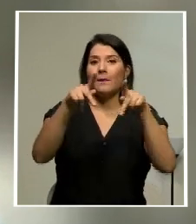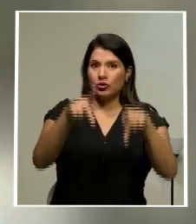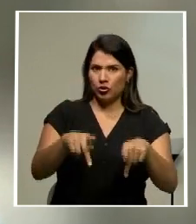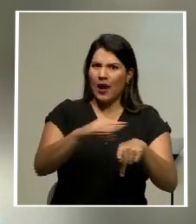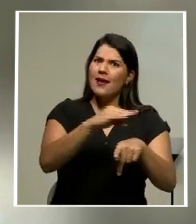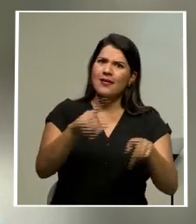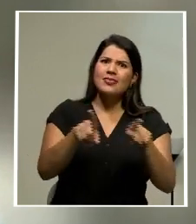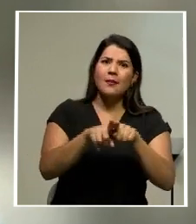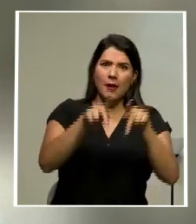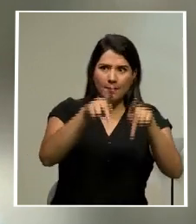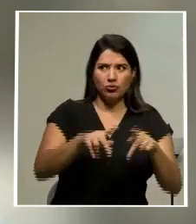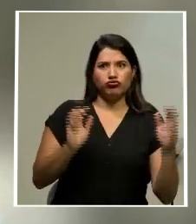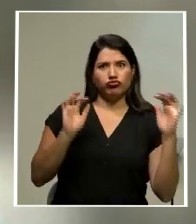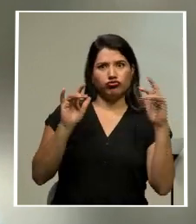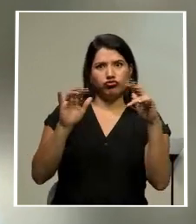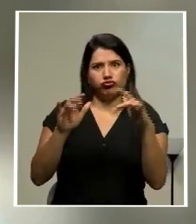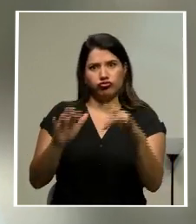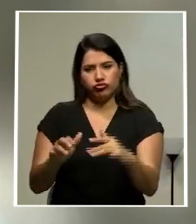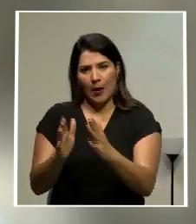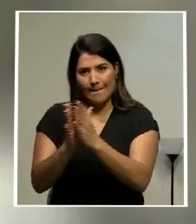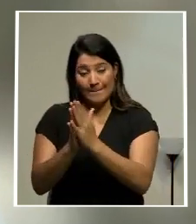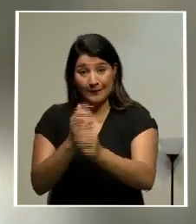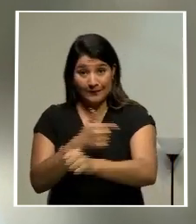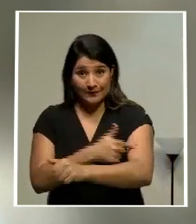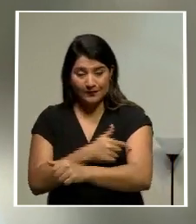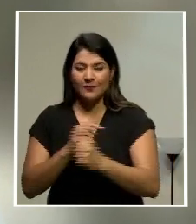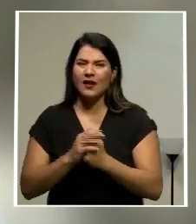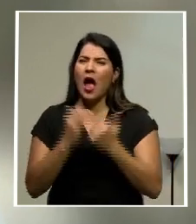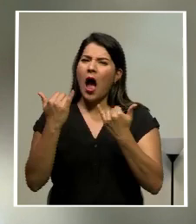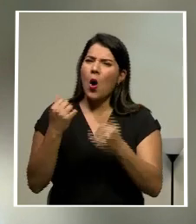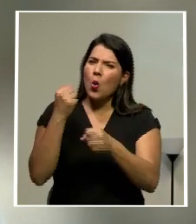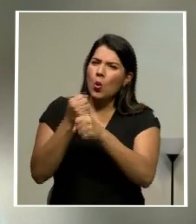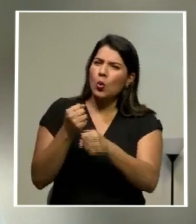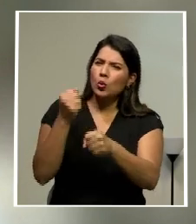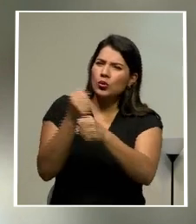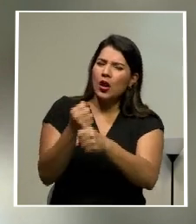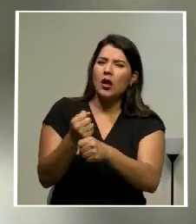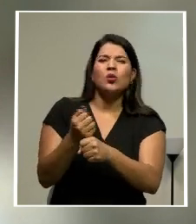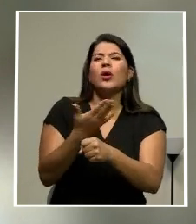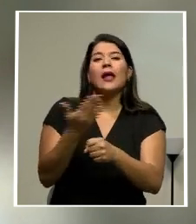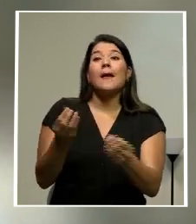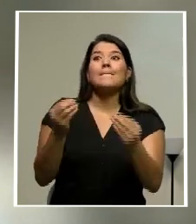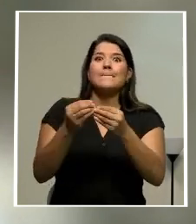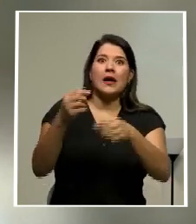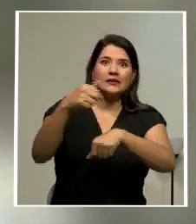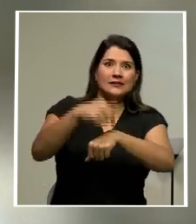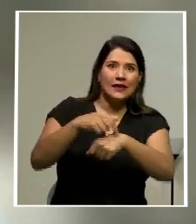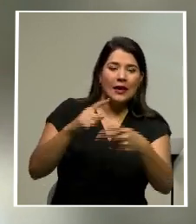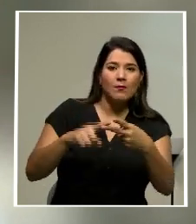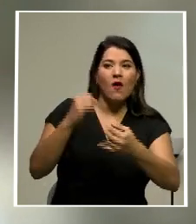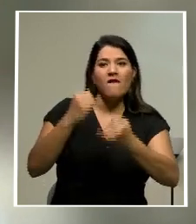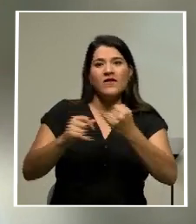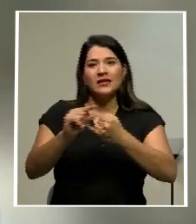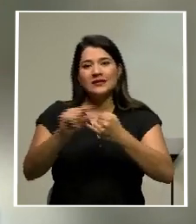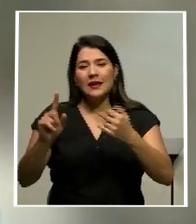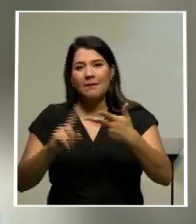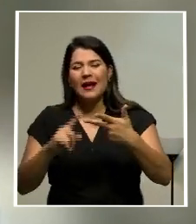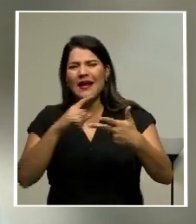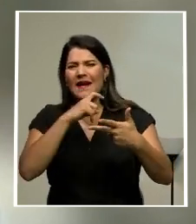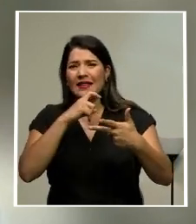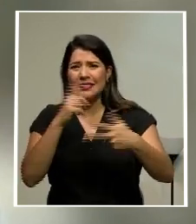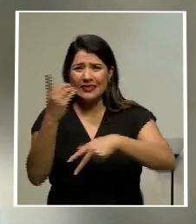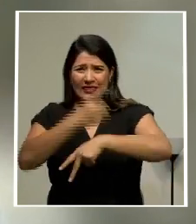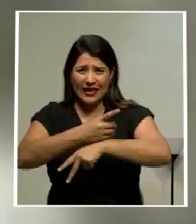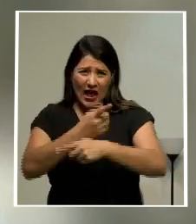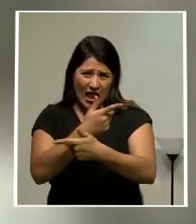personas en la aplicación de la vacuna. Se está trabajando en jornadas extendidas, fines de semana y feriados y aprovechando cada